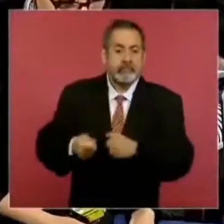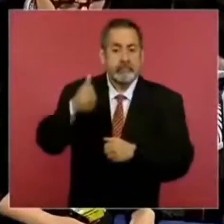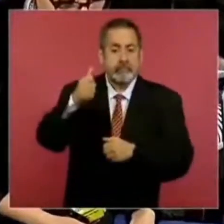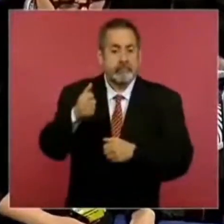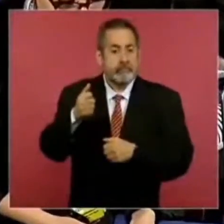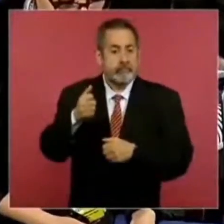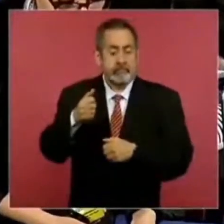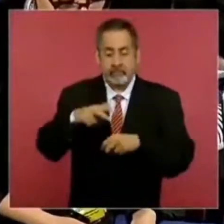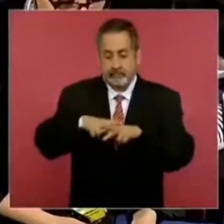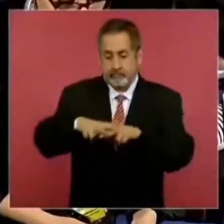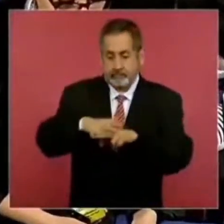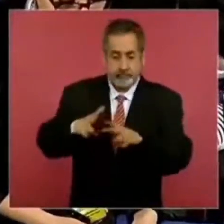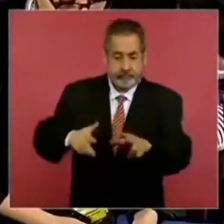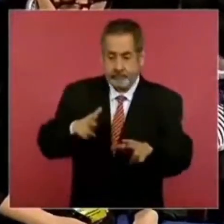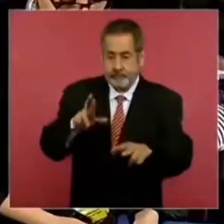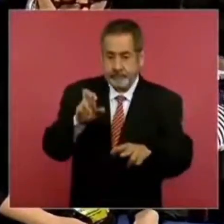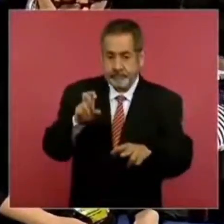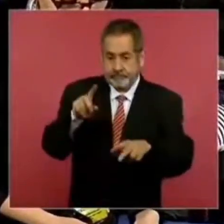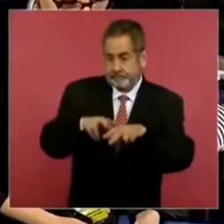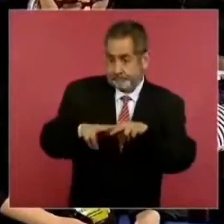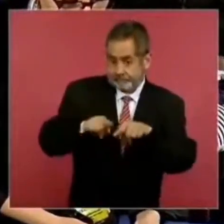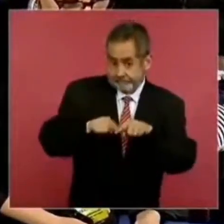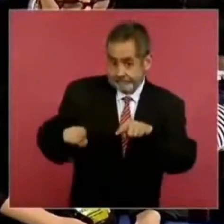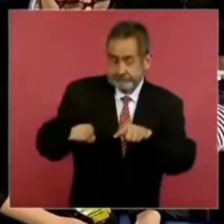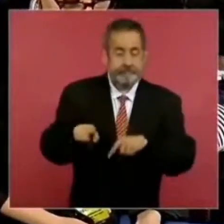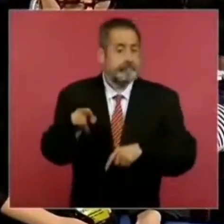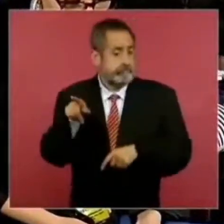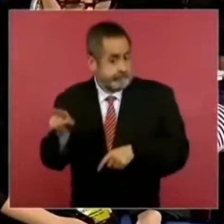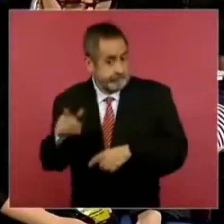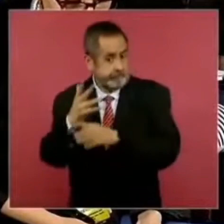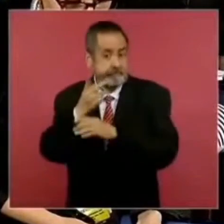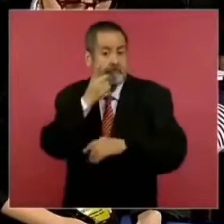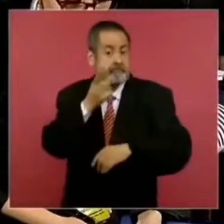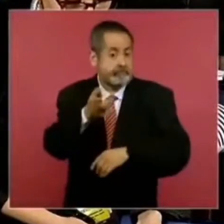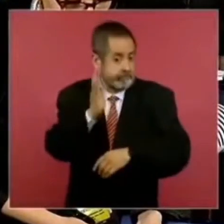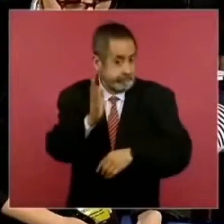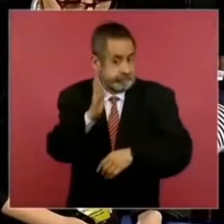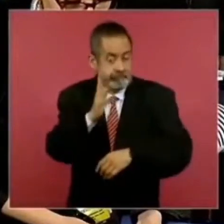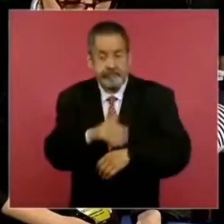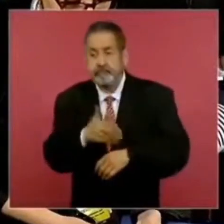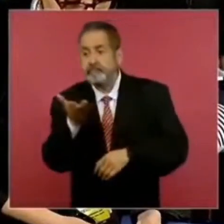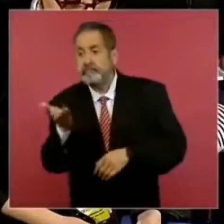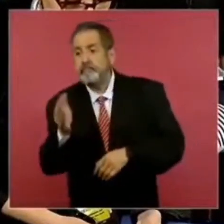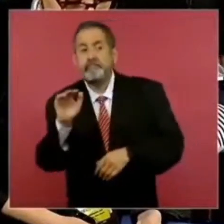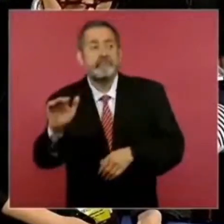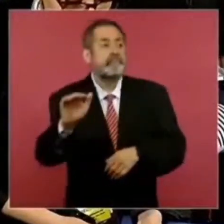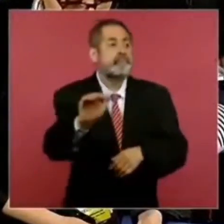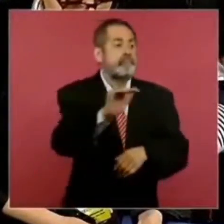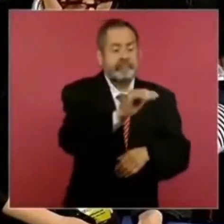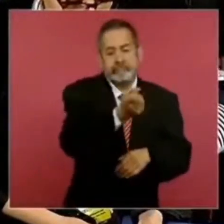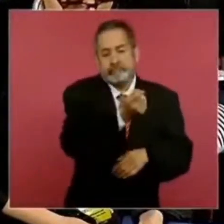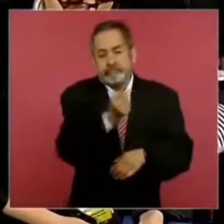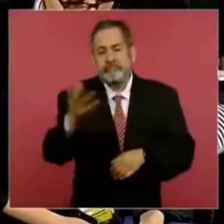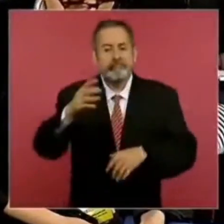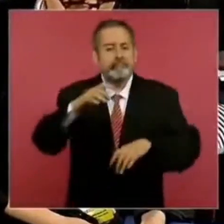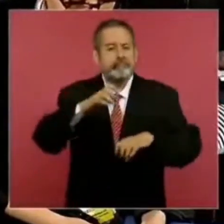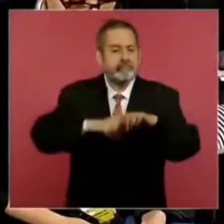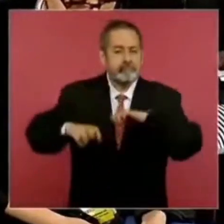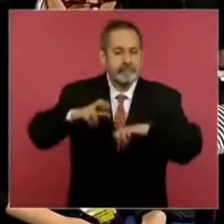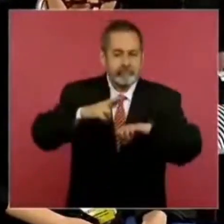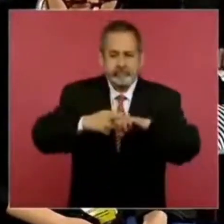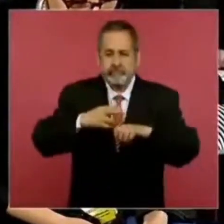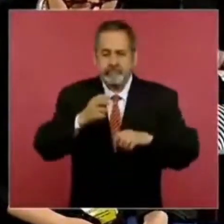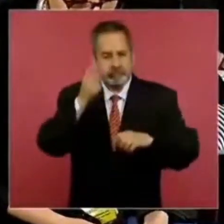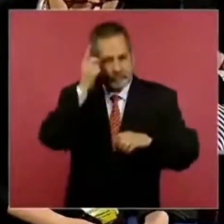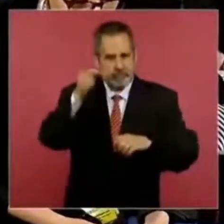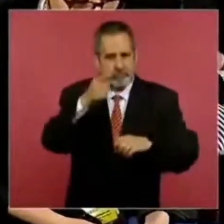férrea. Él comentó que ya se está pidiendo a los empresarios, a los que pueden,